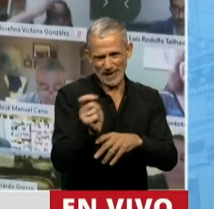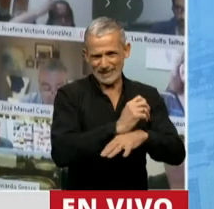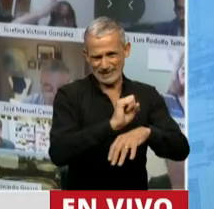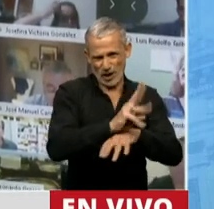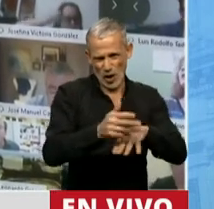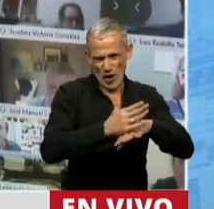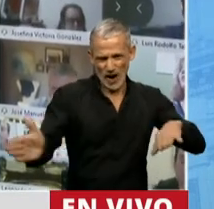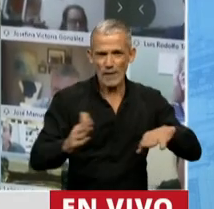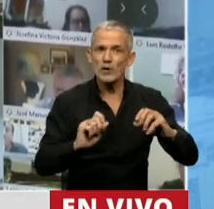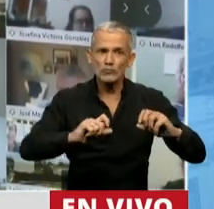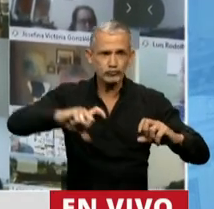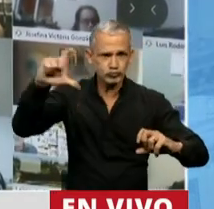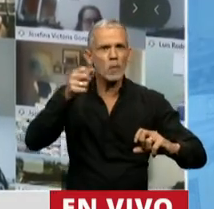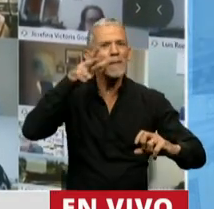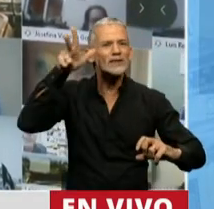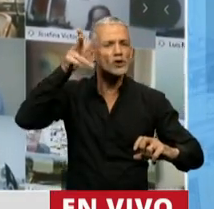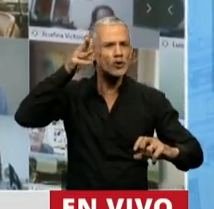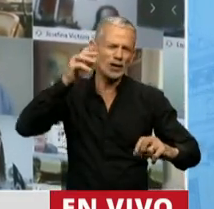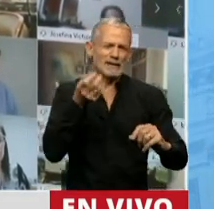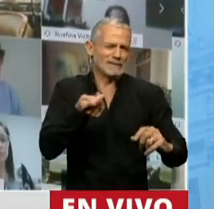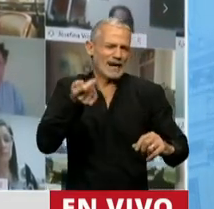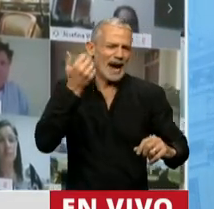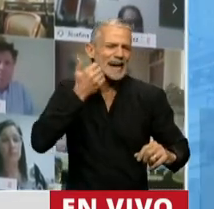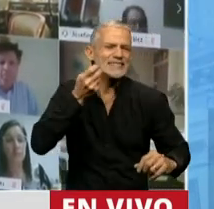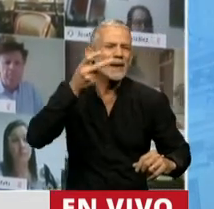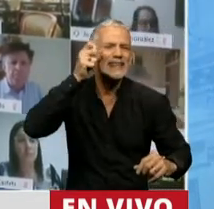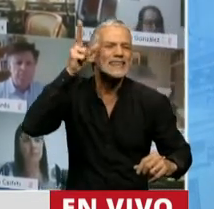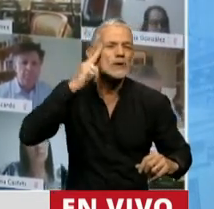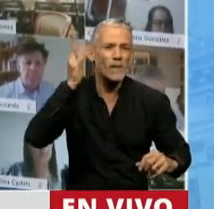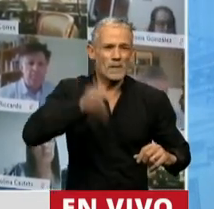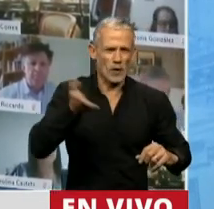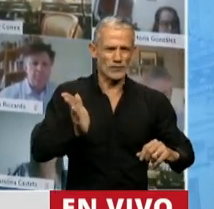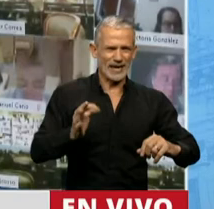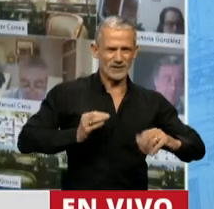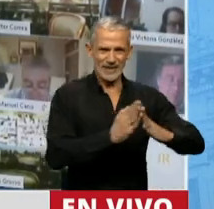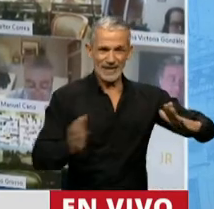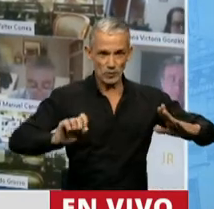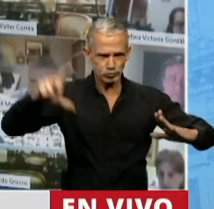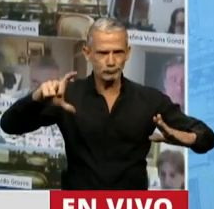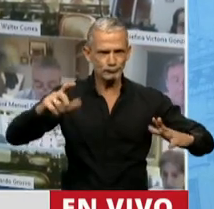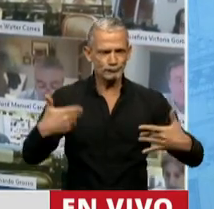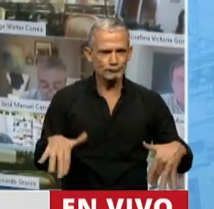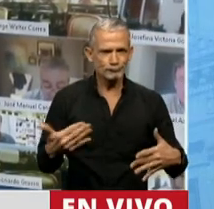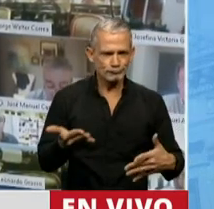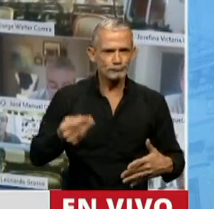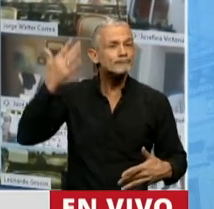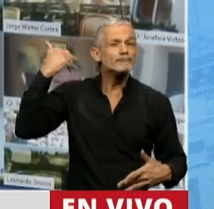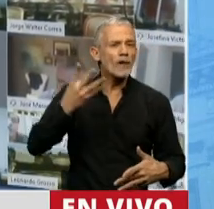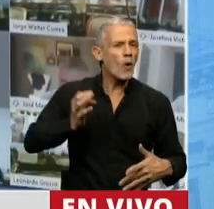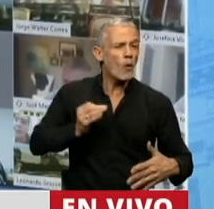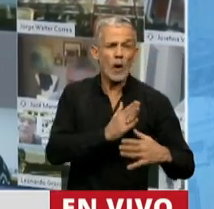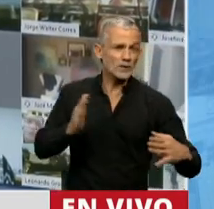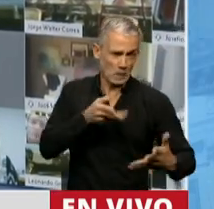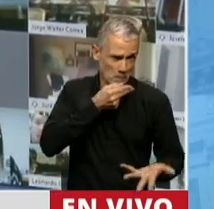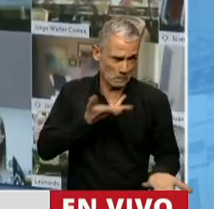se incrementen casi un 29% en lo que va del año. Muy por el contrario a lo que nos pasó en